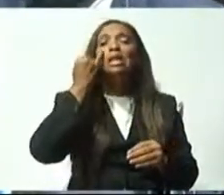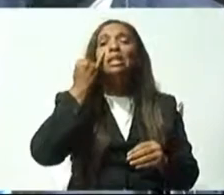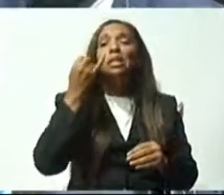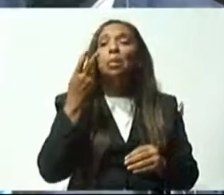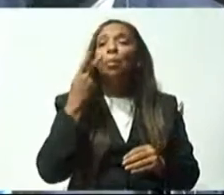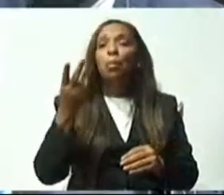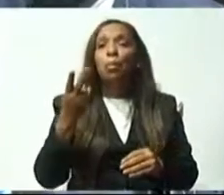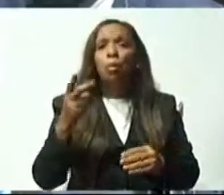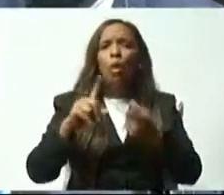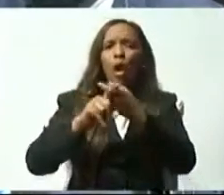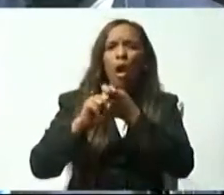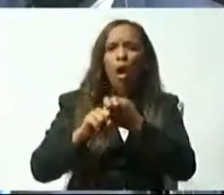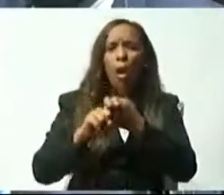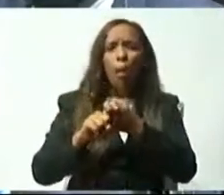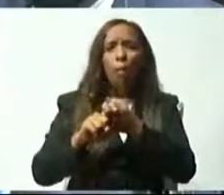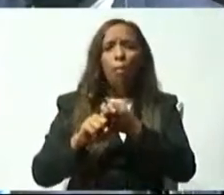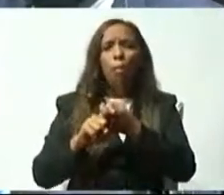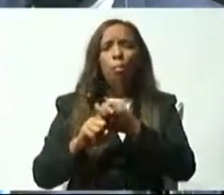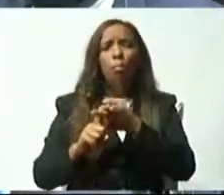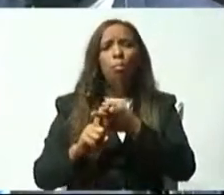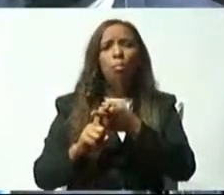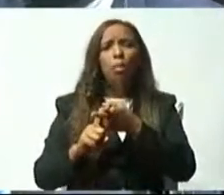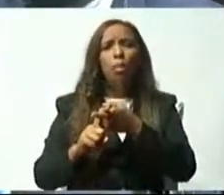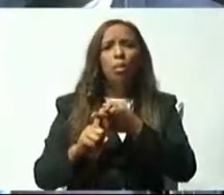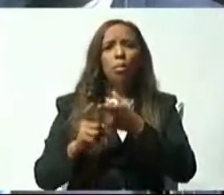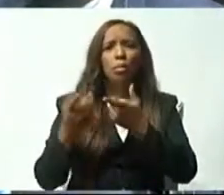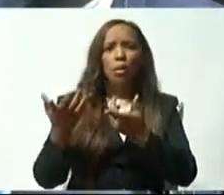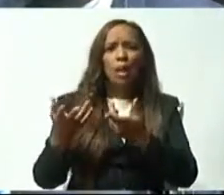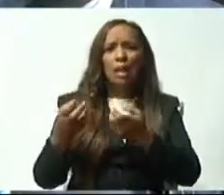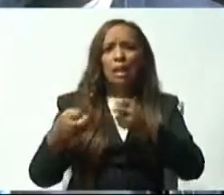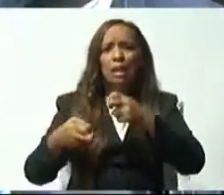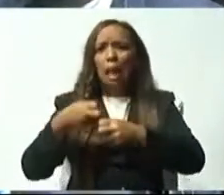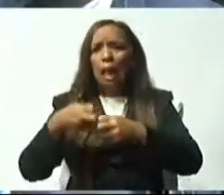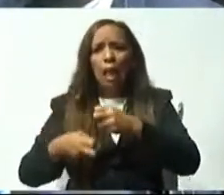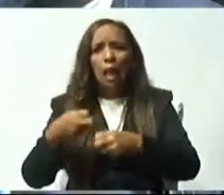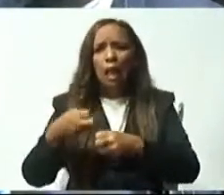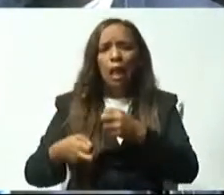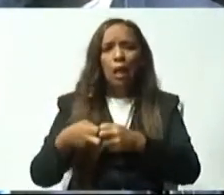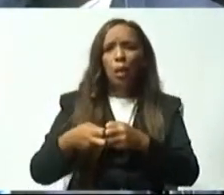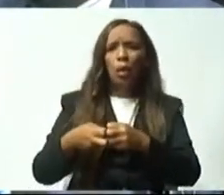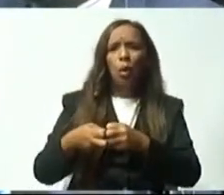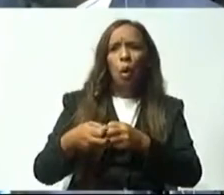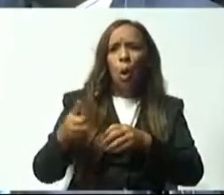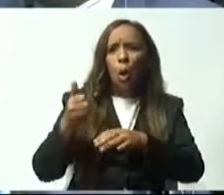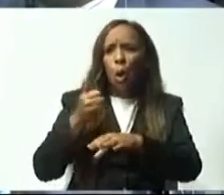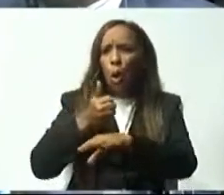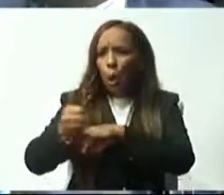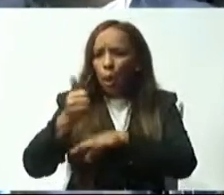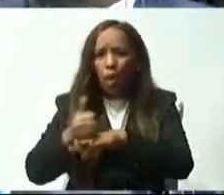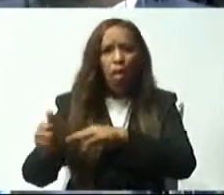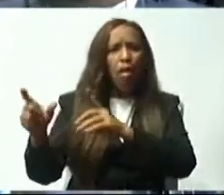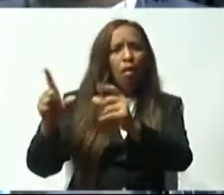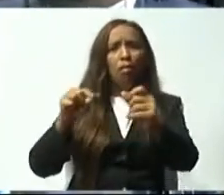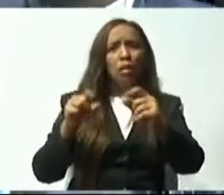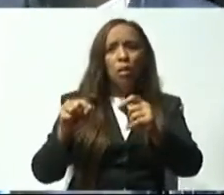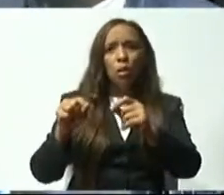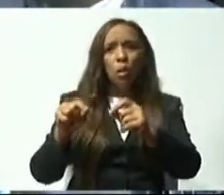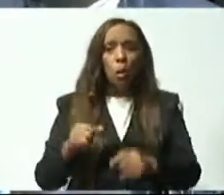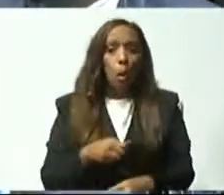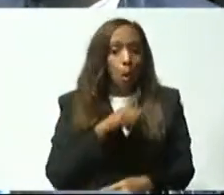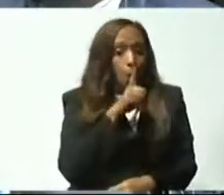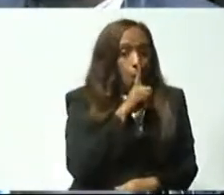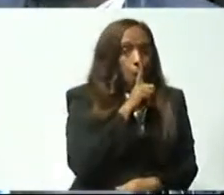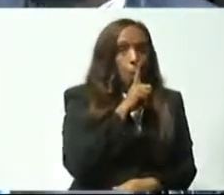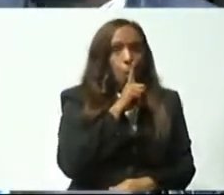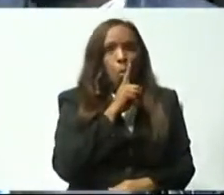callados, y contribuyen con su silencio, a que continúe la especulación. El Ministerio Público, que investigue, que trabaje, que hable